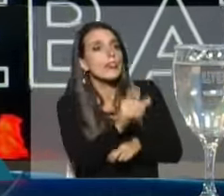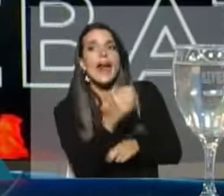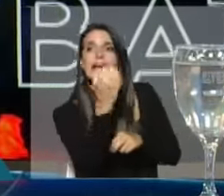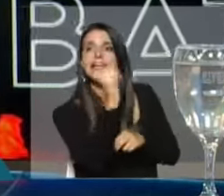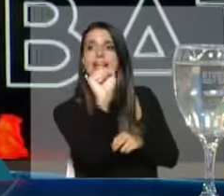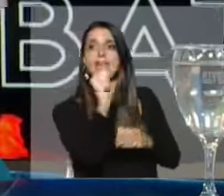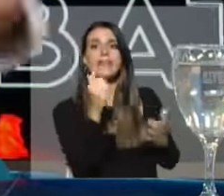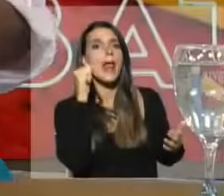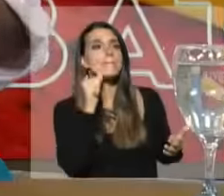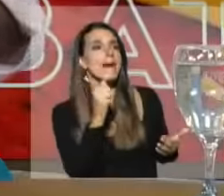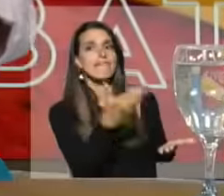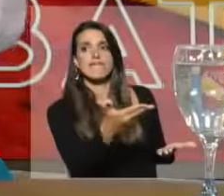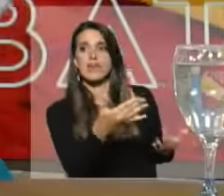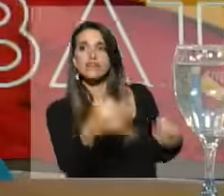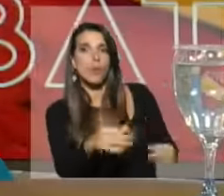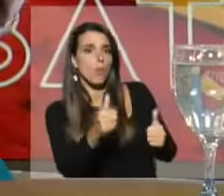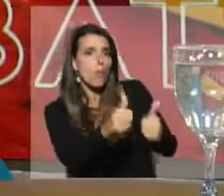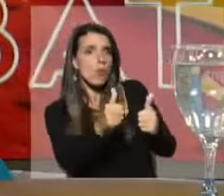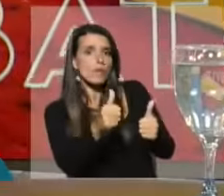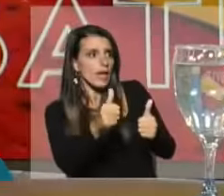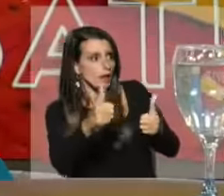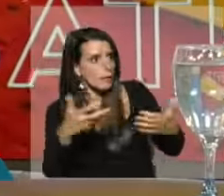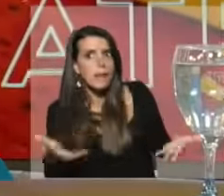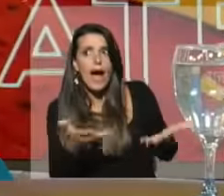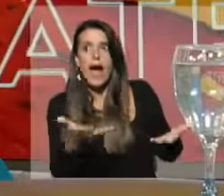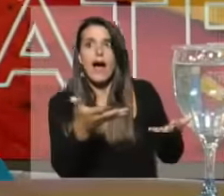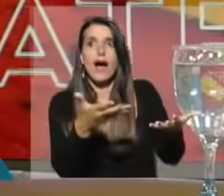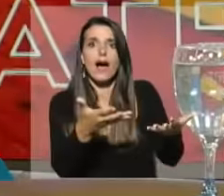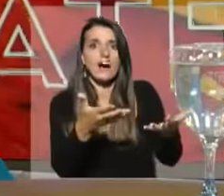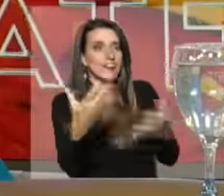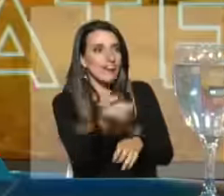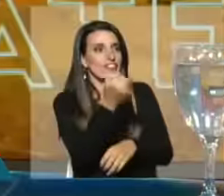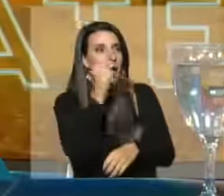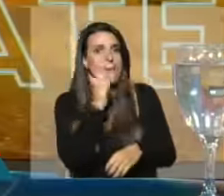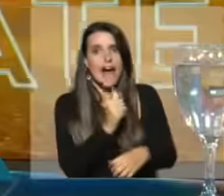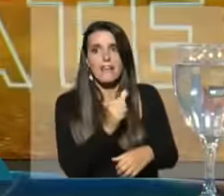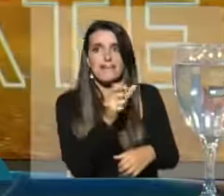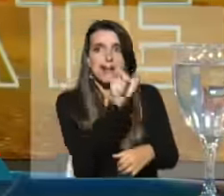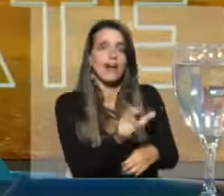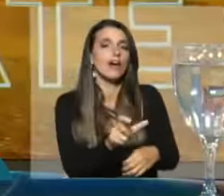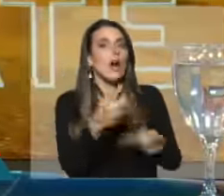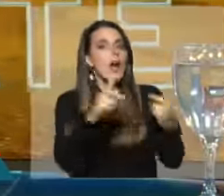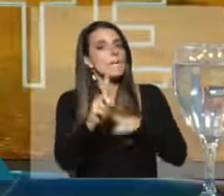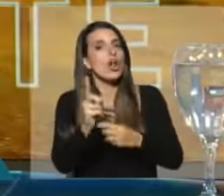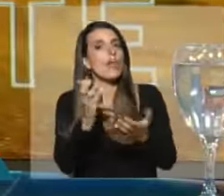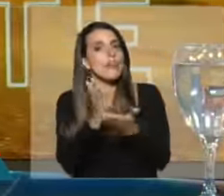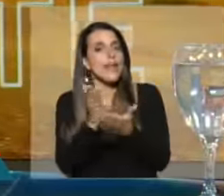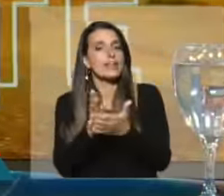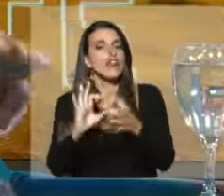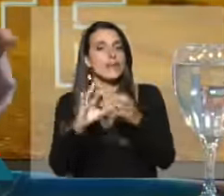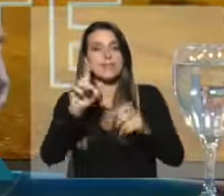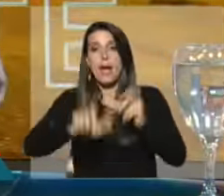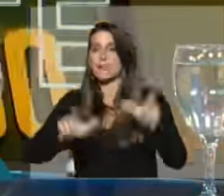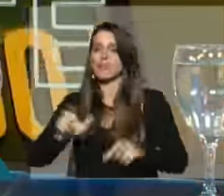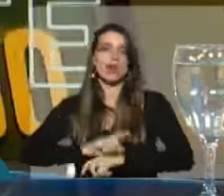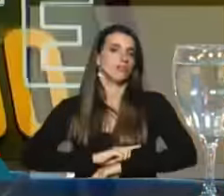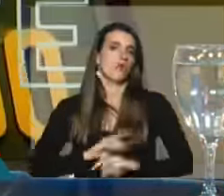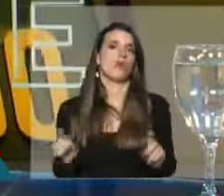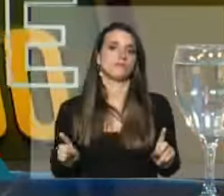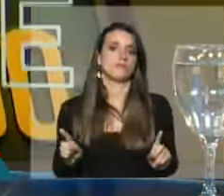criminales? Combate a los criminales es bárbaro. Empujamos todos. ¿Cuartar derechos y libertades a la gente? No.